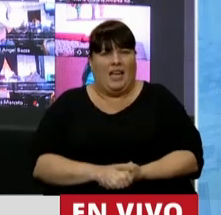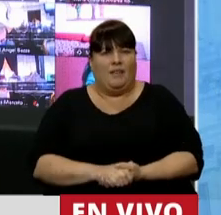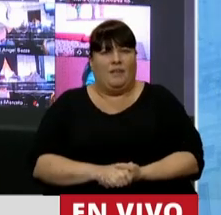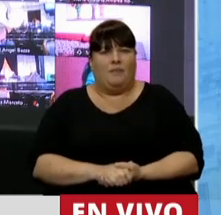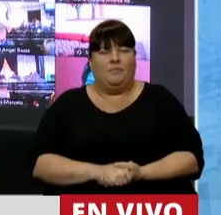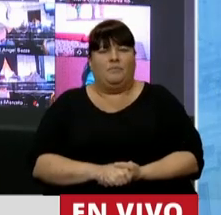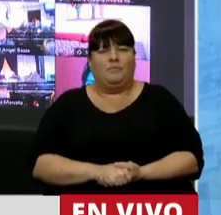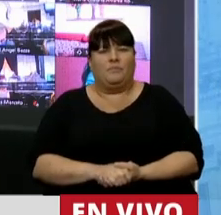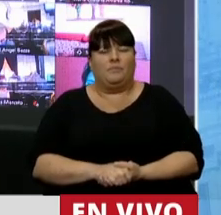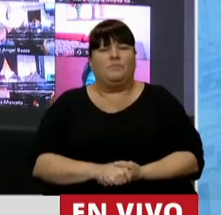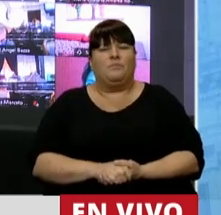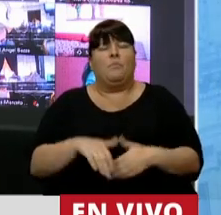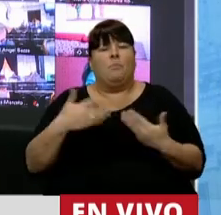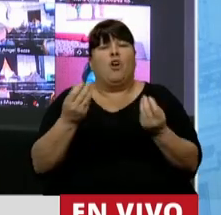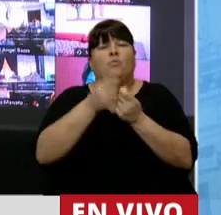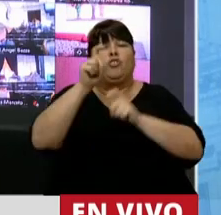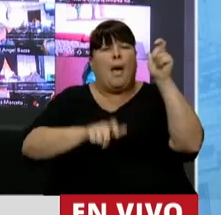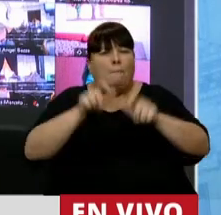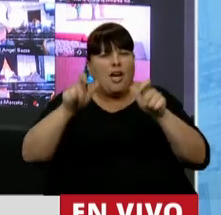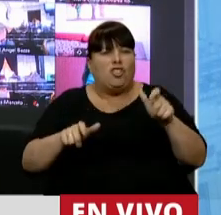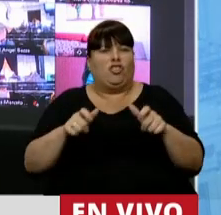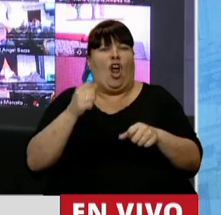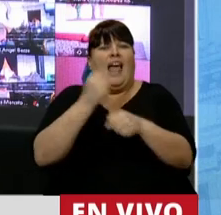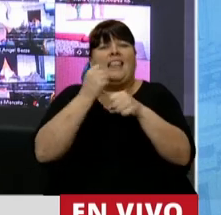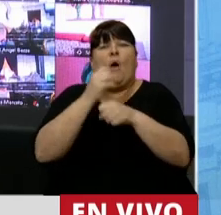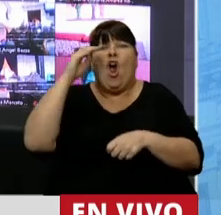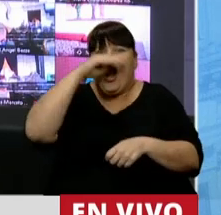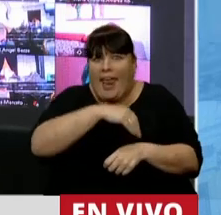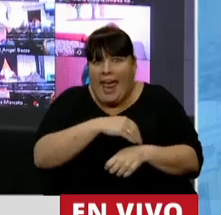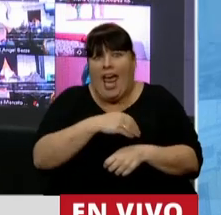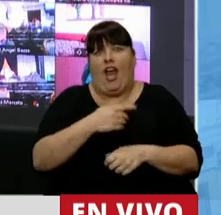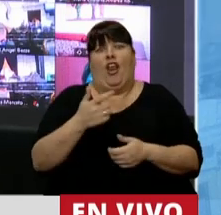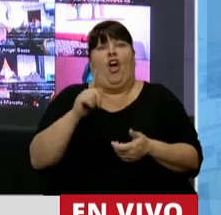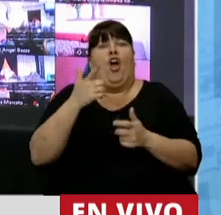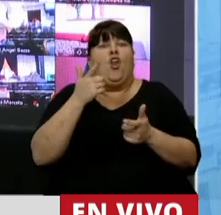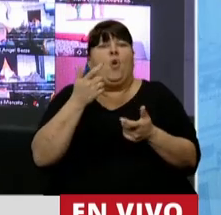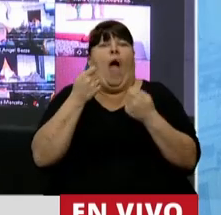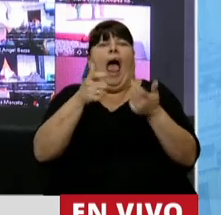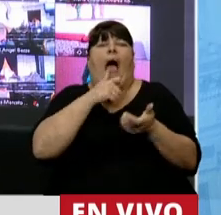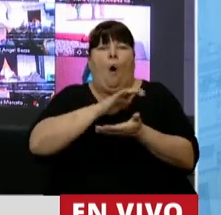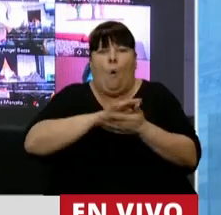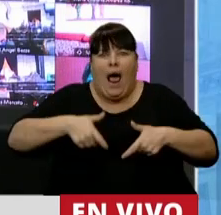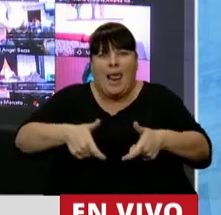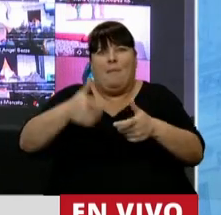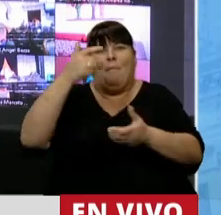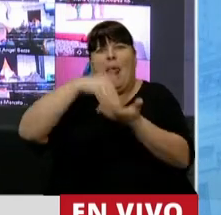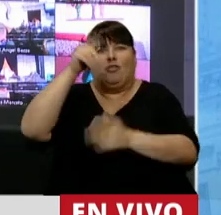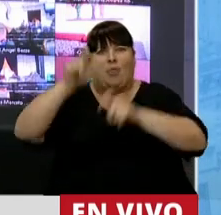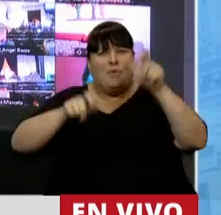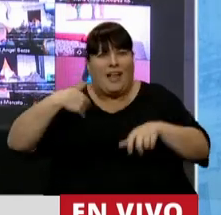Por la enorme cantidad de personas que viven el trabajo informal. La falta de acceso al agua potable para millones.